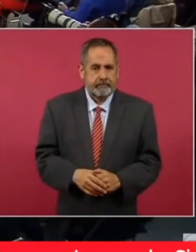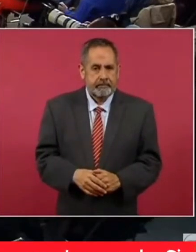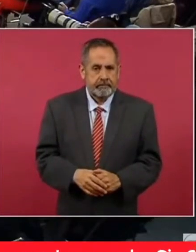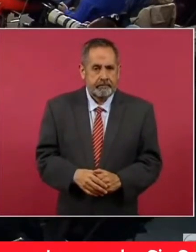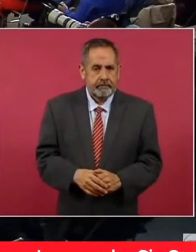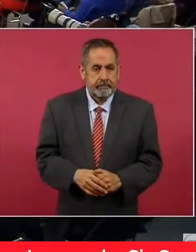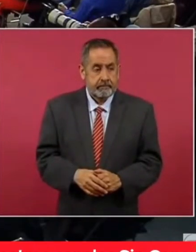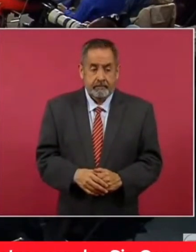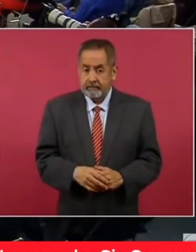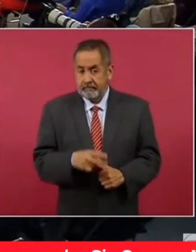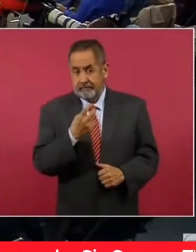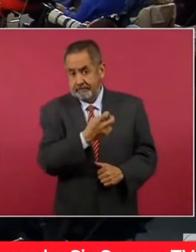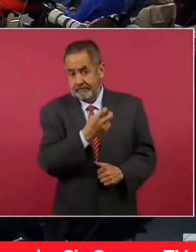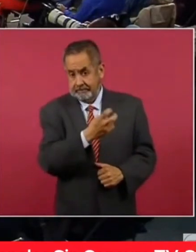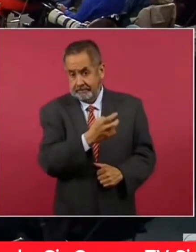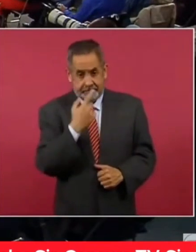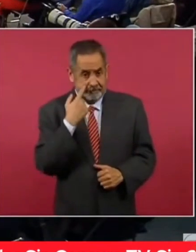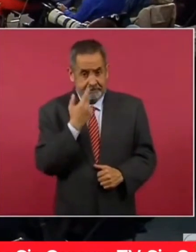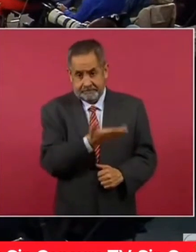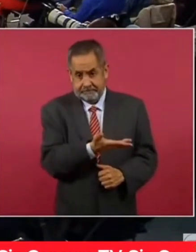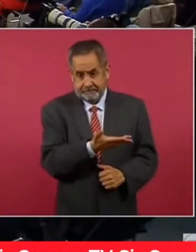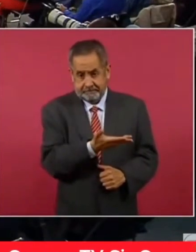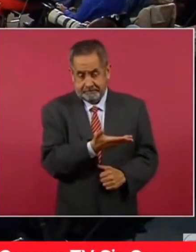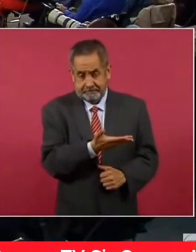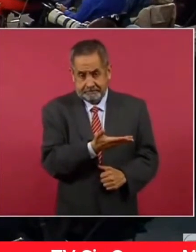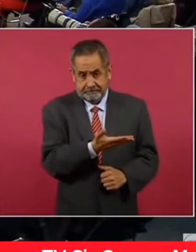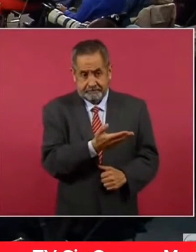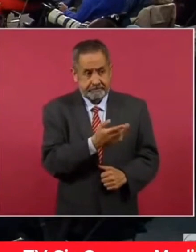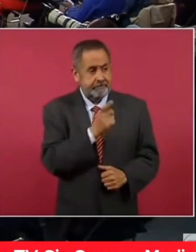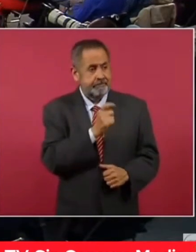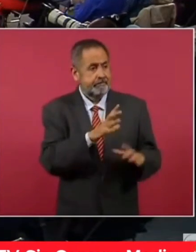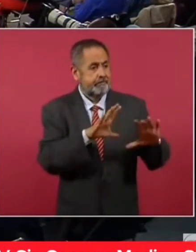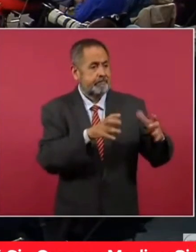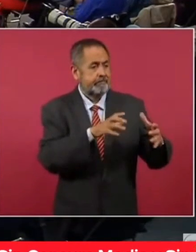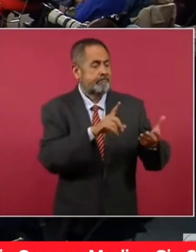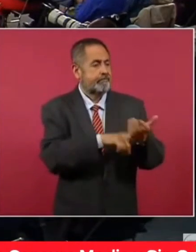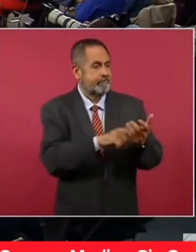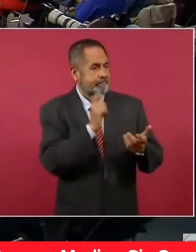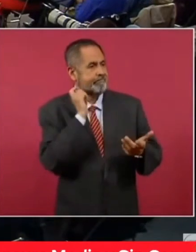Esto es lo que representan.